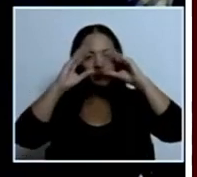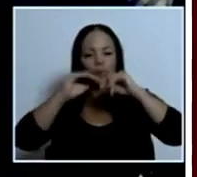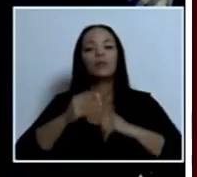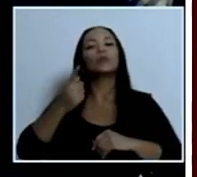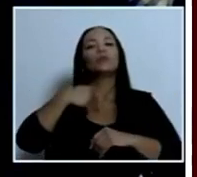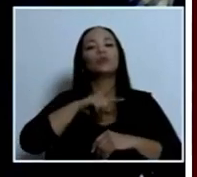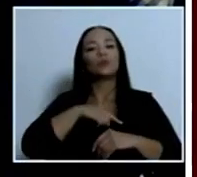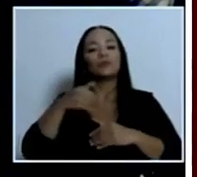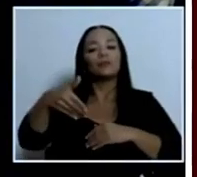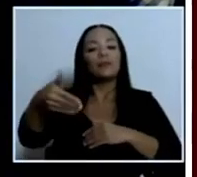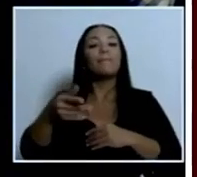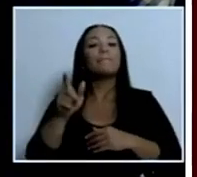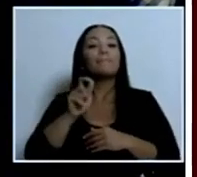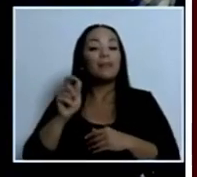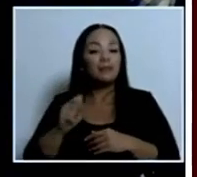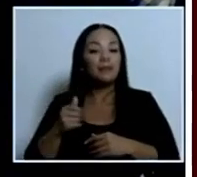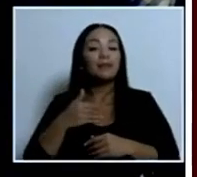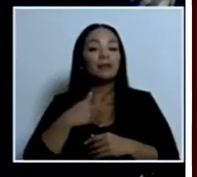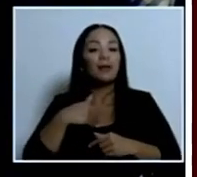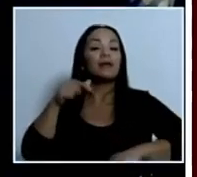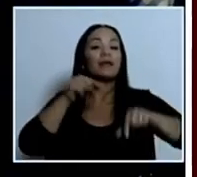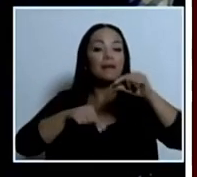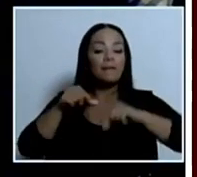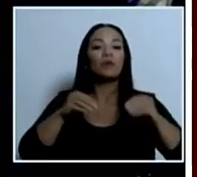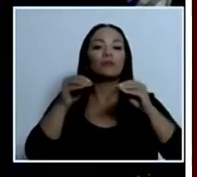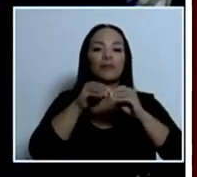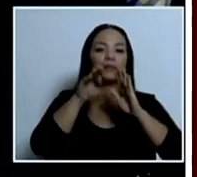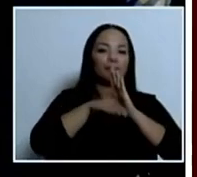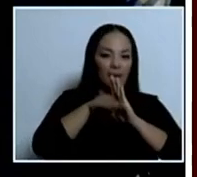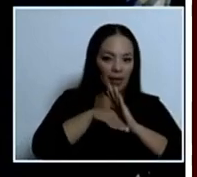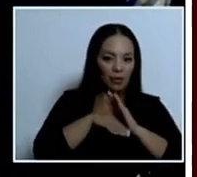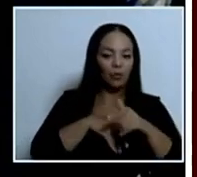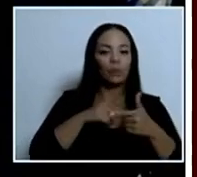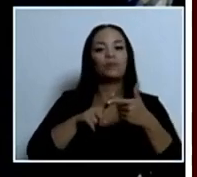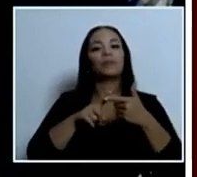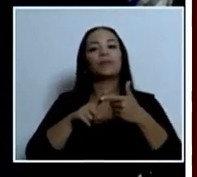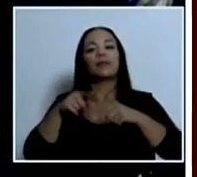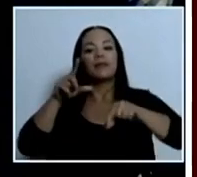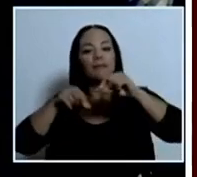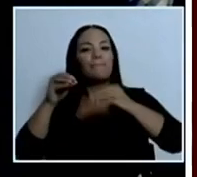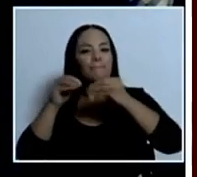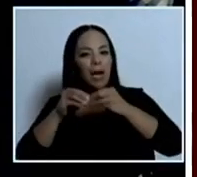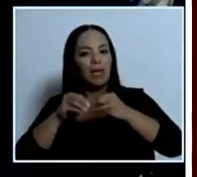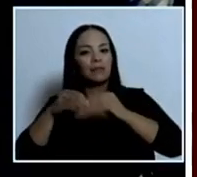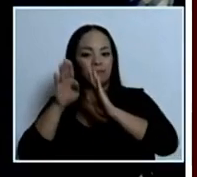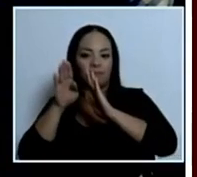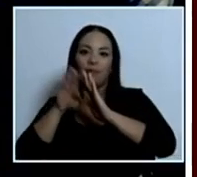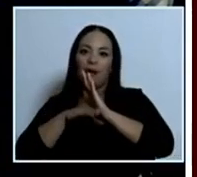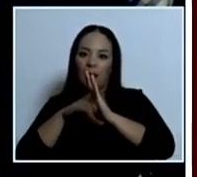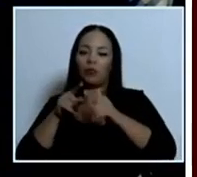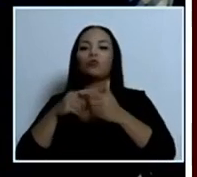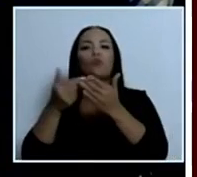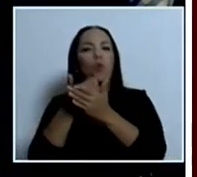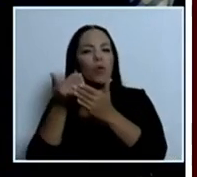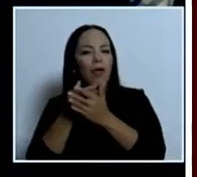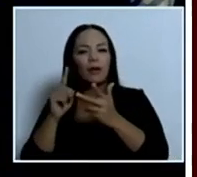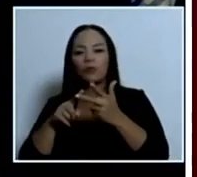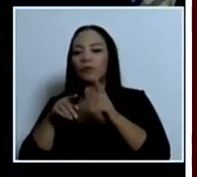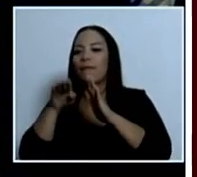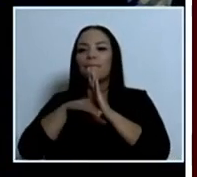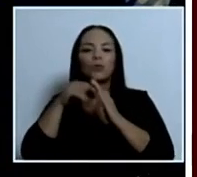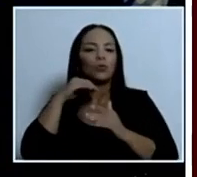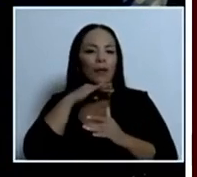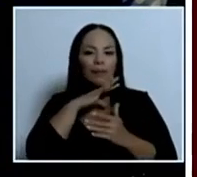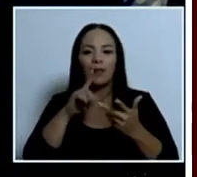a meses de tener agroquímicos más baratos, modernos, eficientes y menos contaminantes y menos